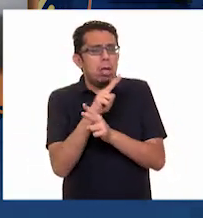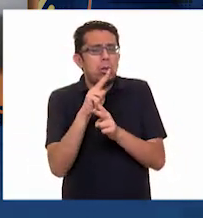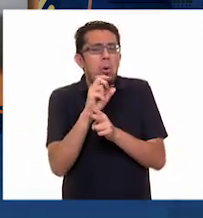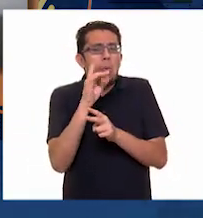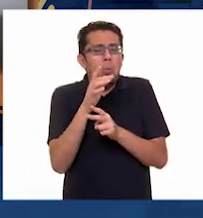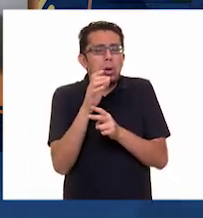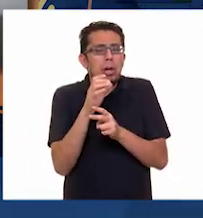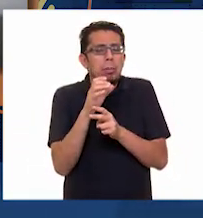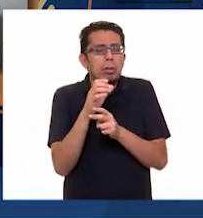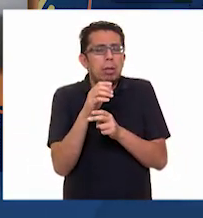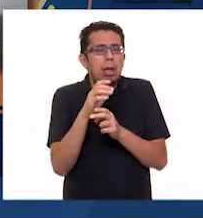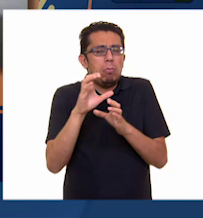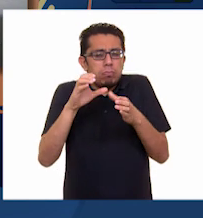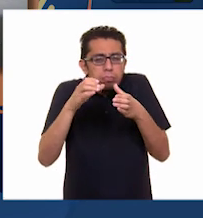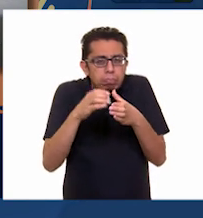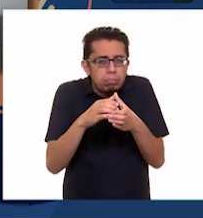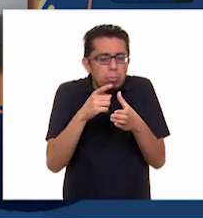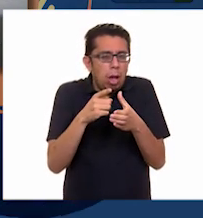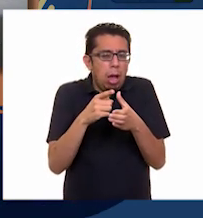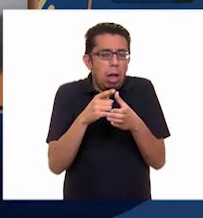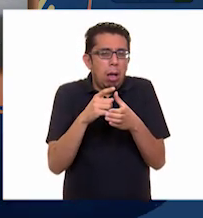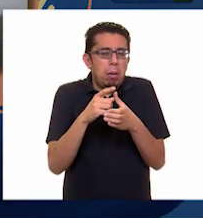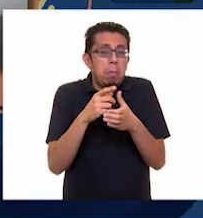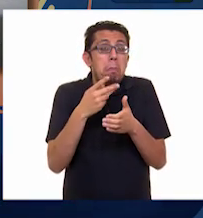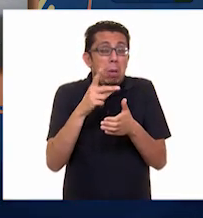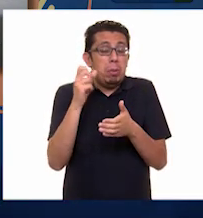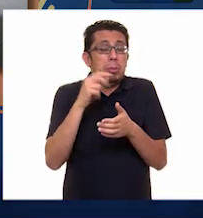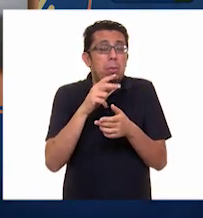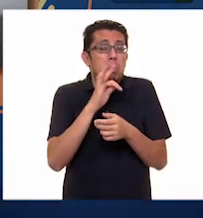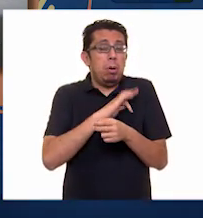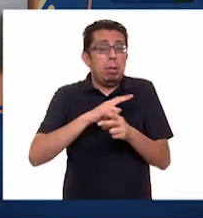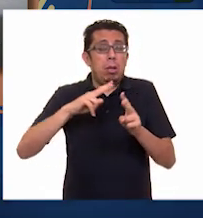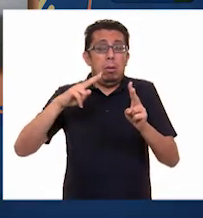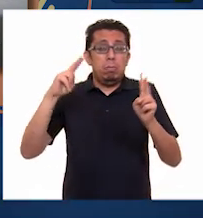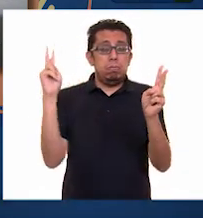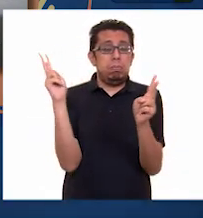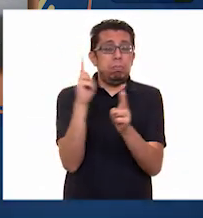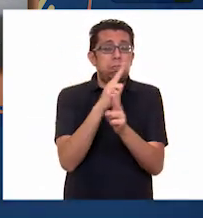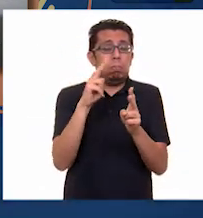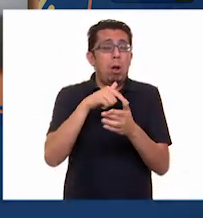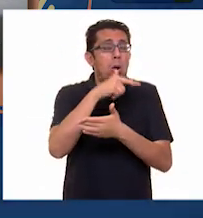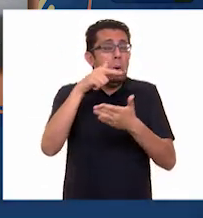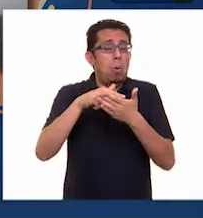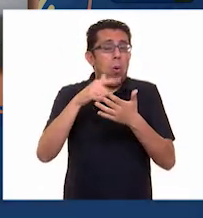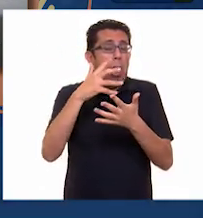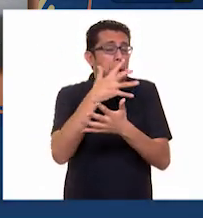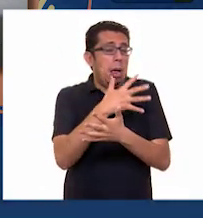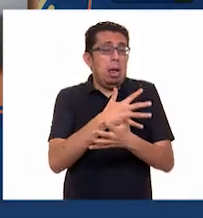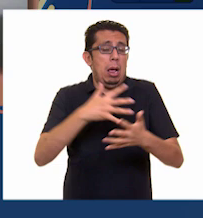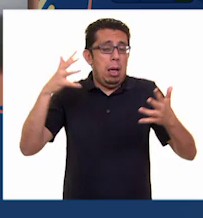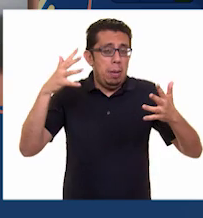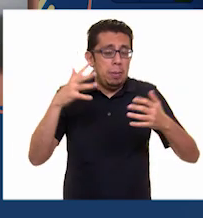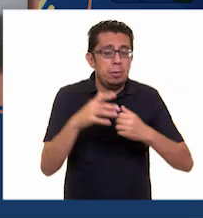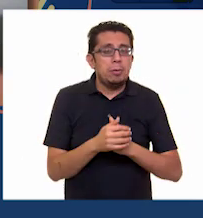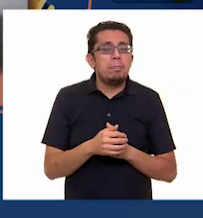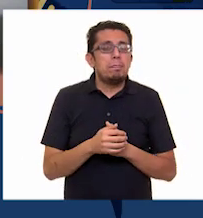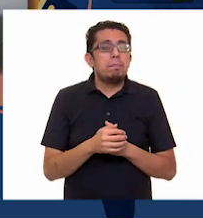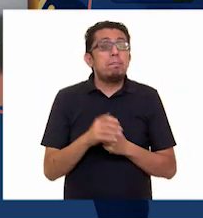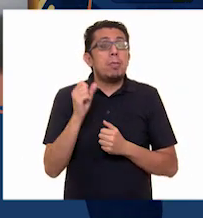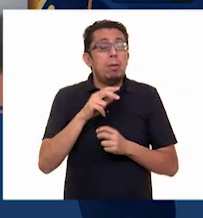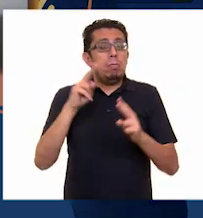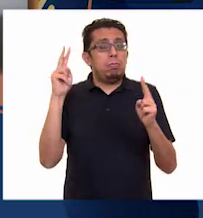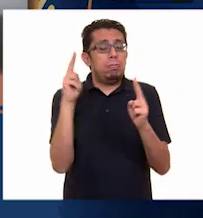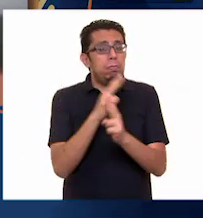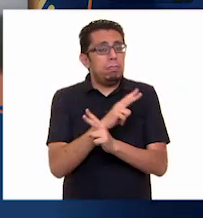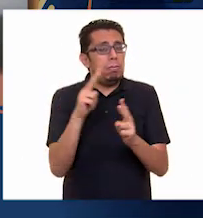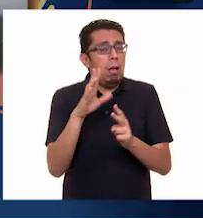pequeña, pero también puede presentarse en extensiones más grandes que el territorio nacional. Por otro lado, el viento